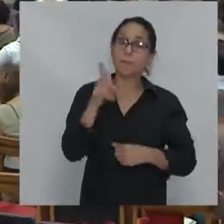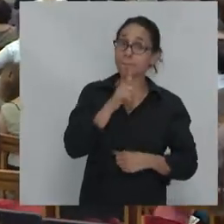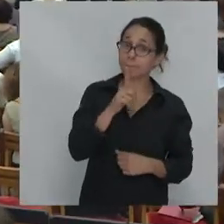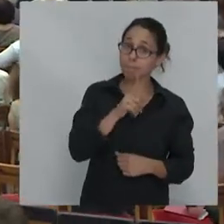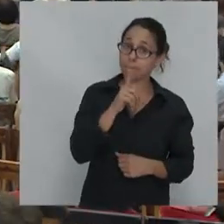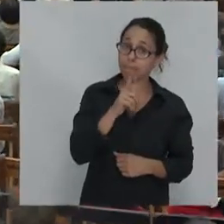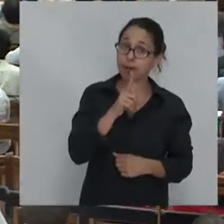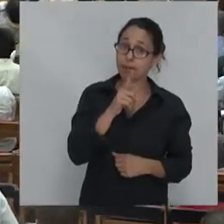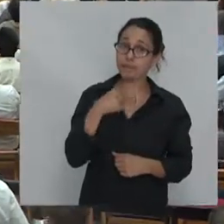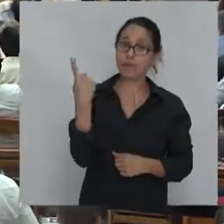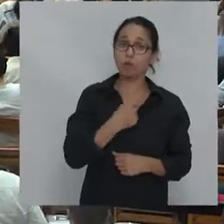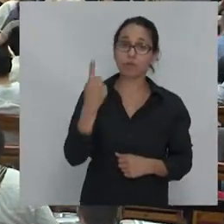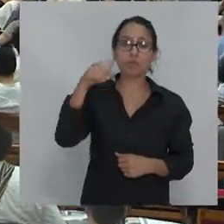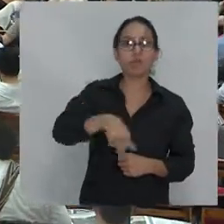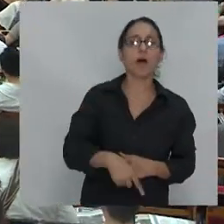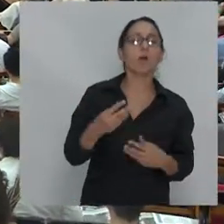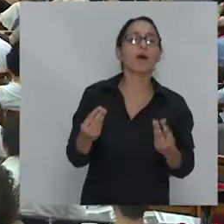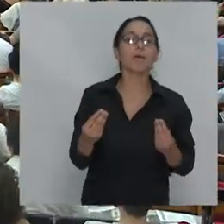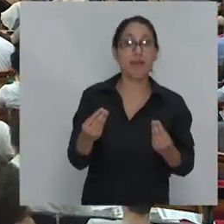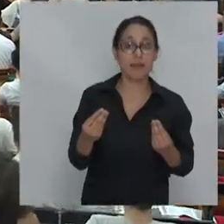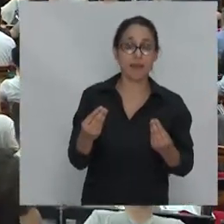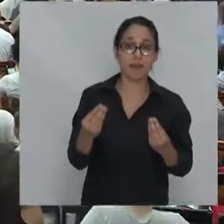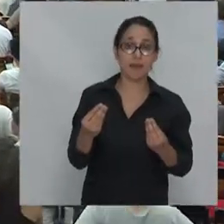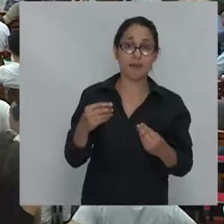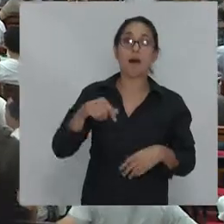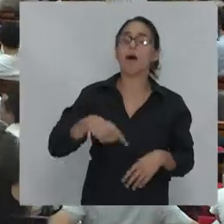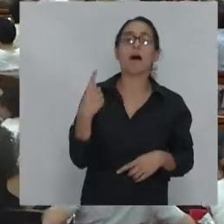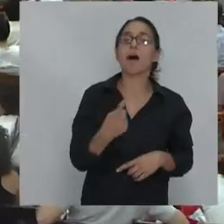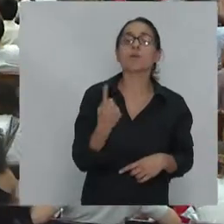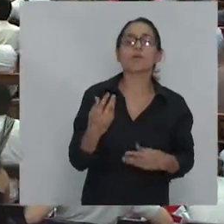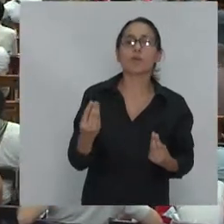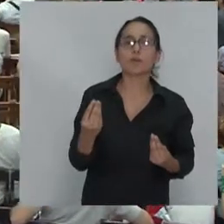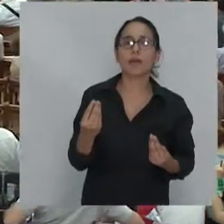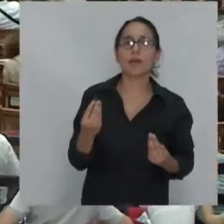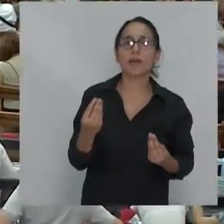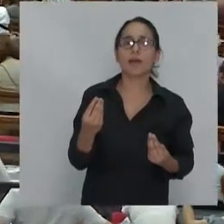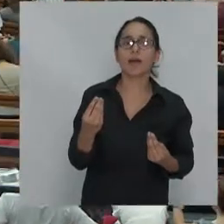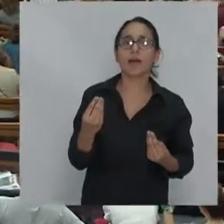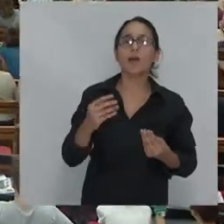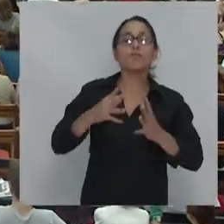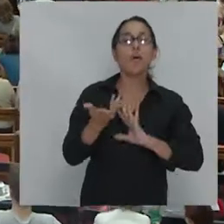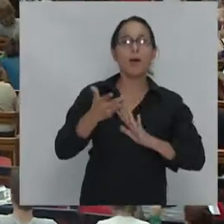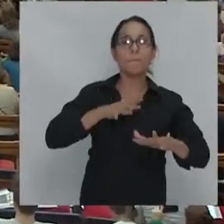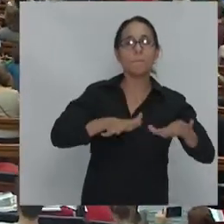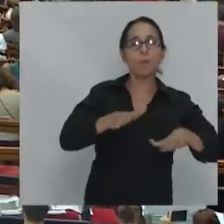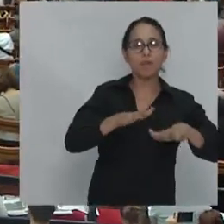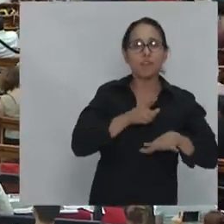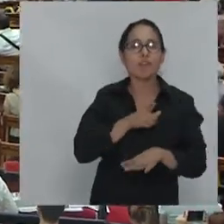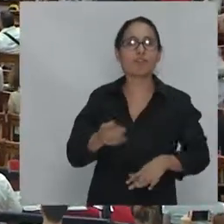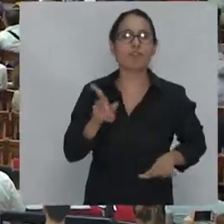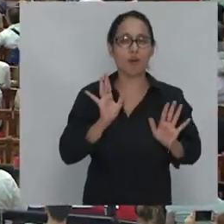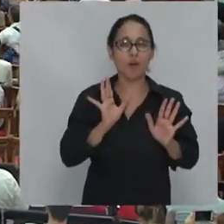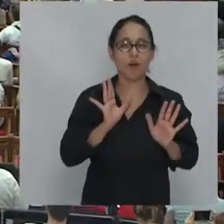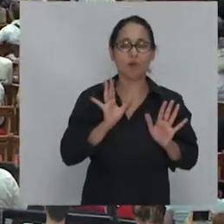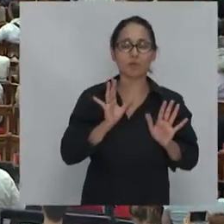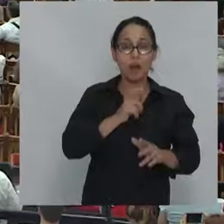que lo que estamos viendo hoy día es lo que Polanyi llama un contramovimiento. Polanyi, en su